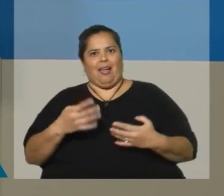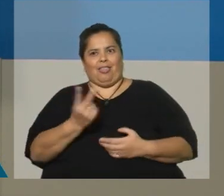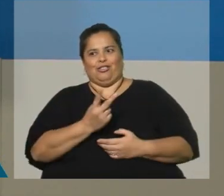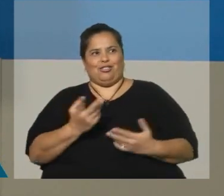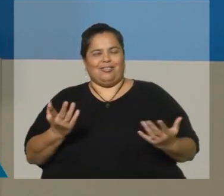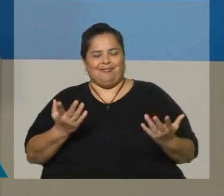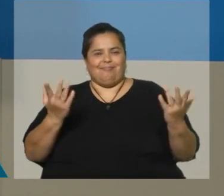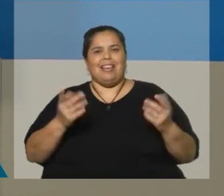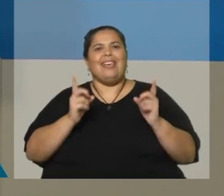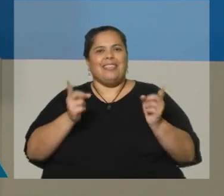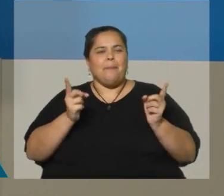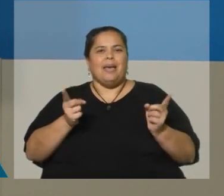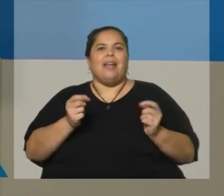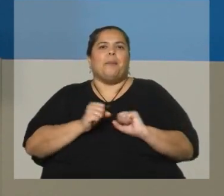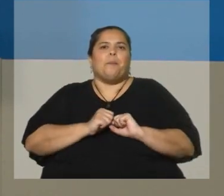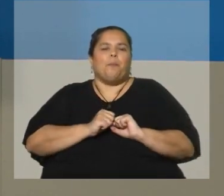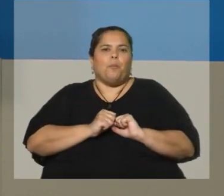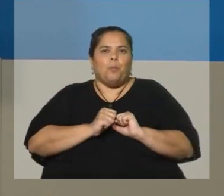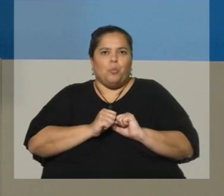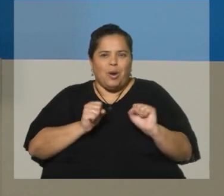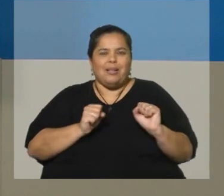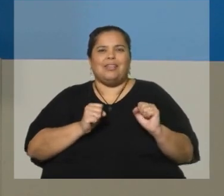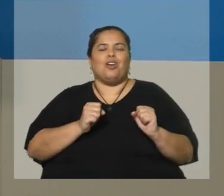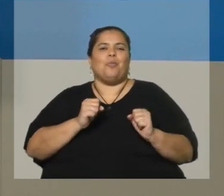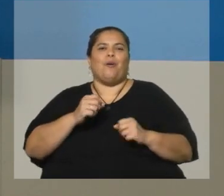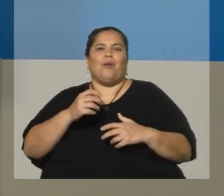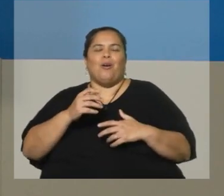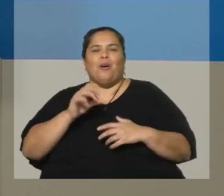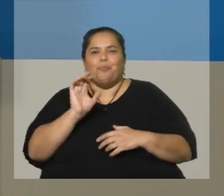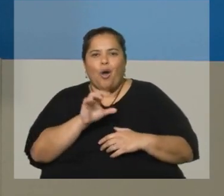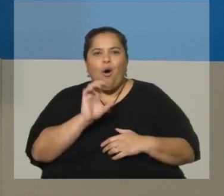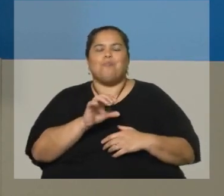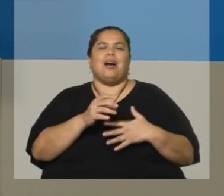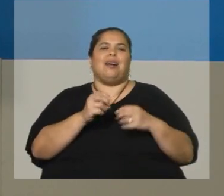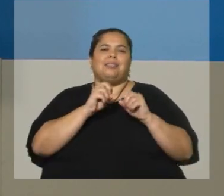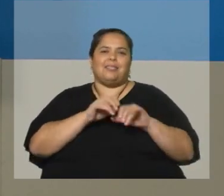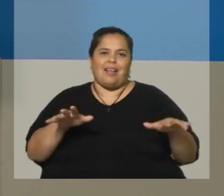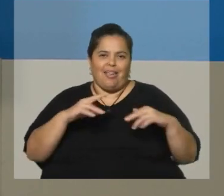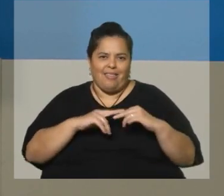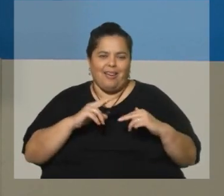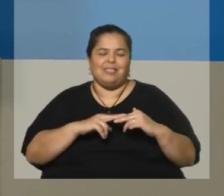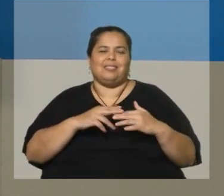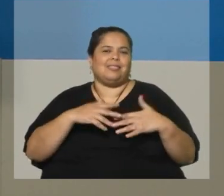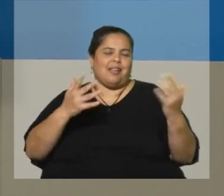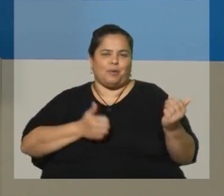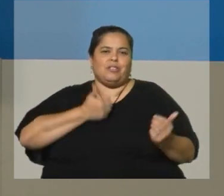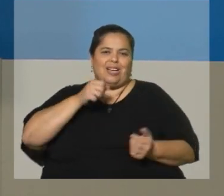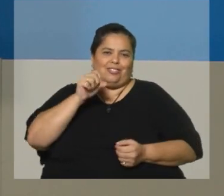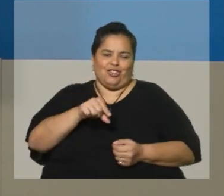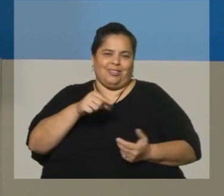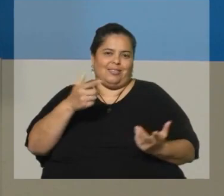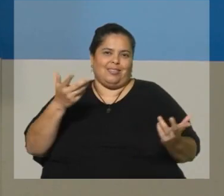se presta también para muchas chanzas y debates en redes sociales aprovechando este tipo de